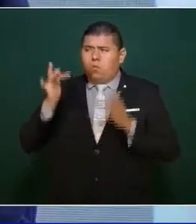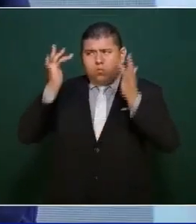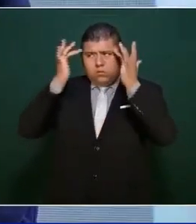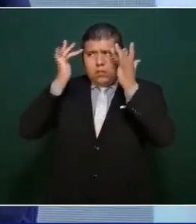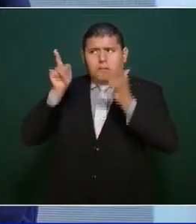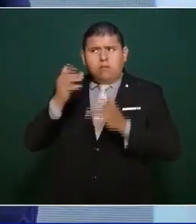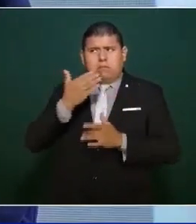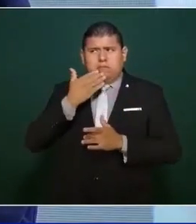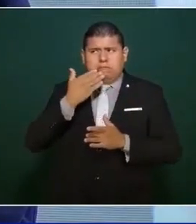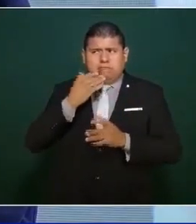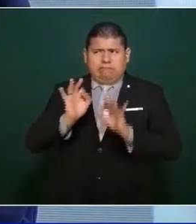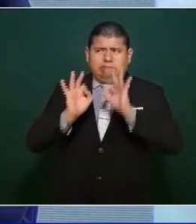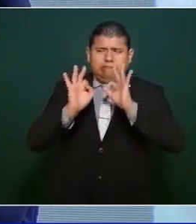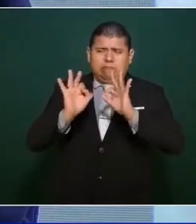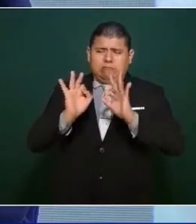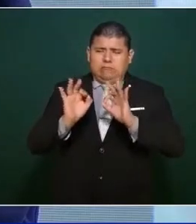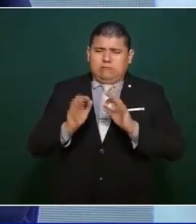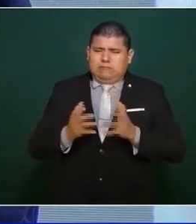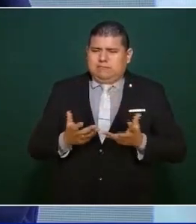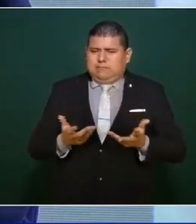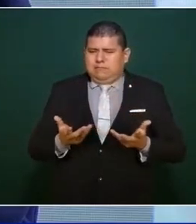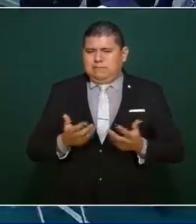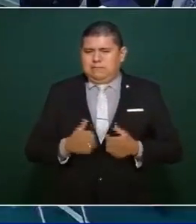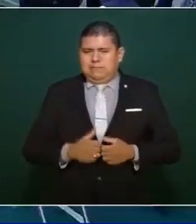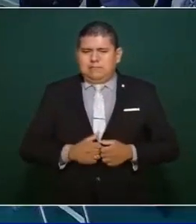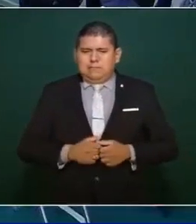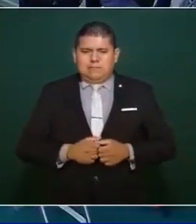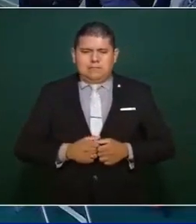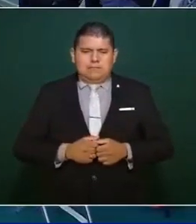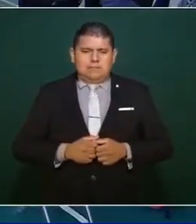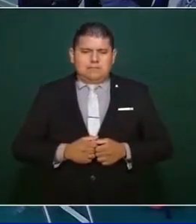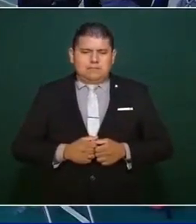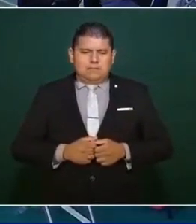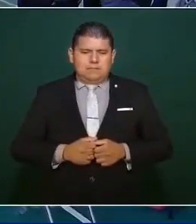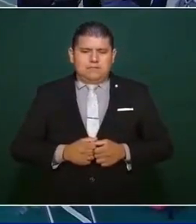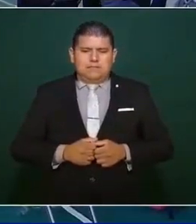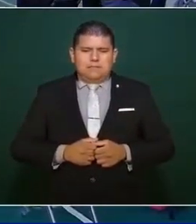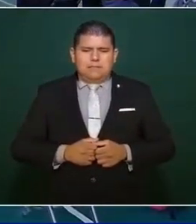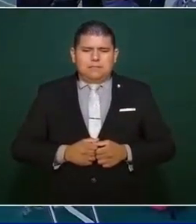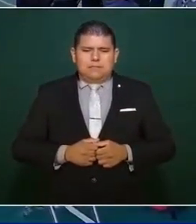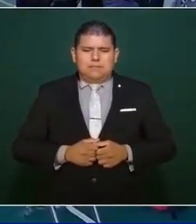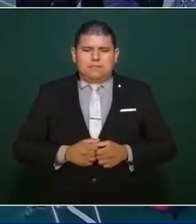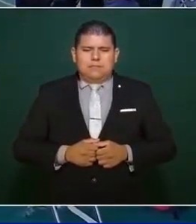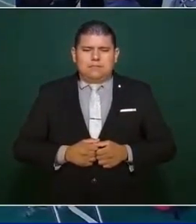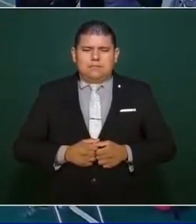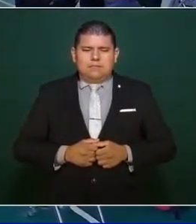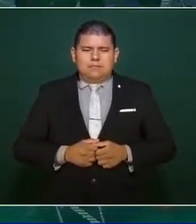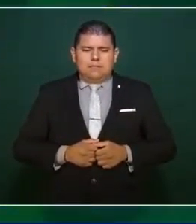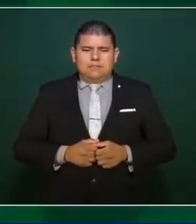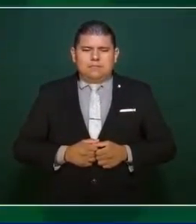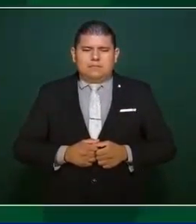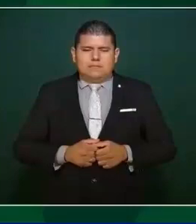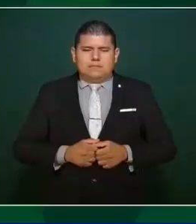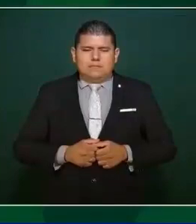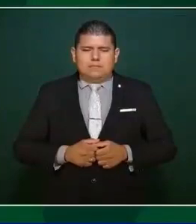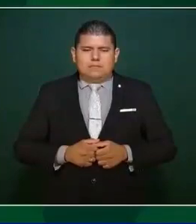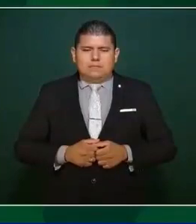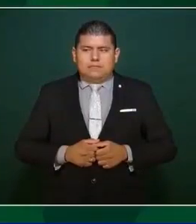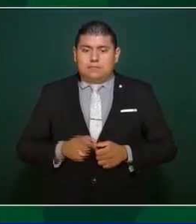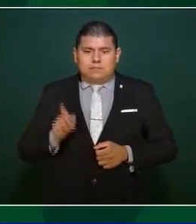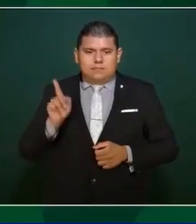fue un